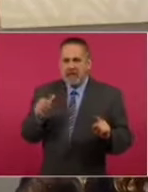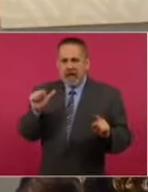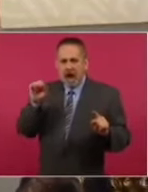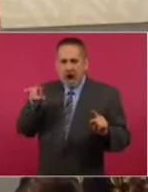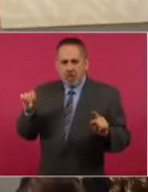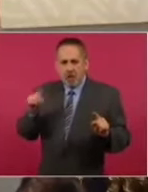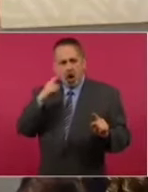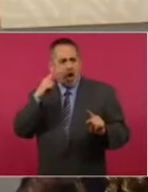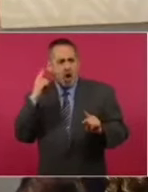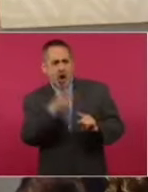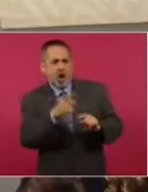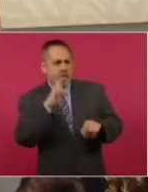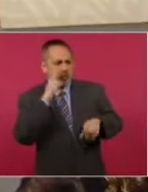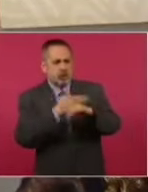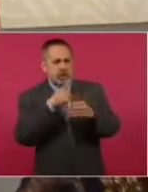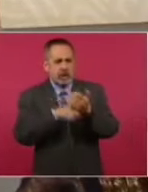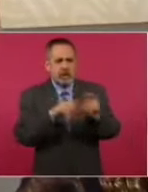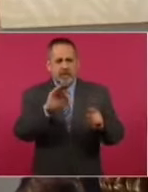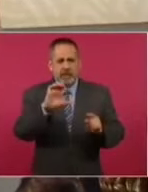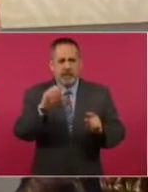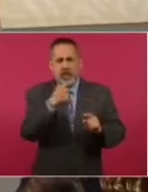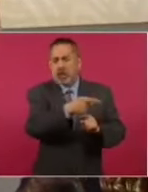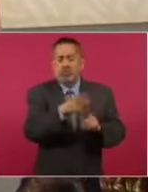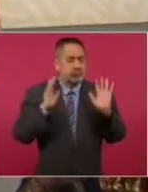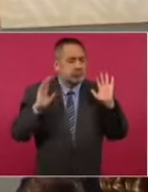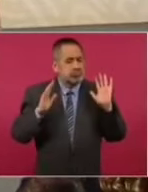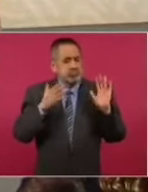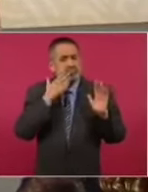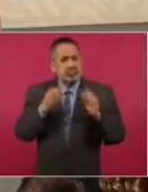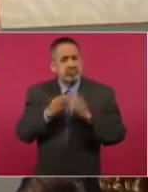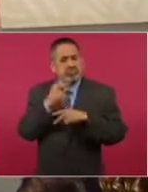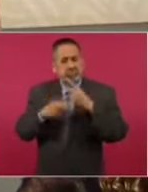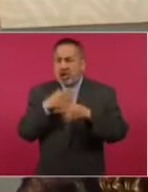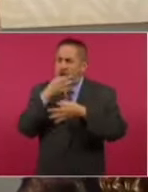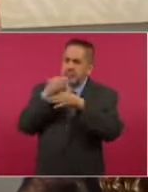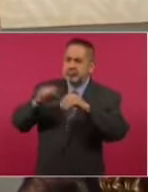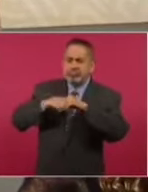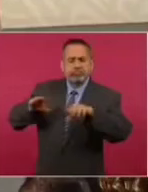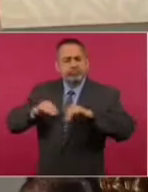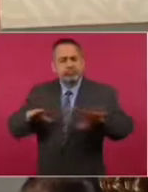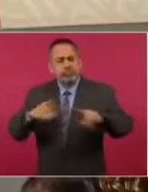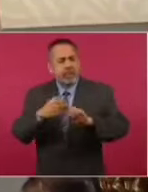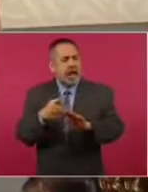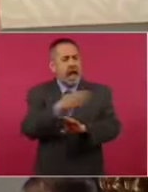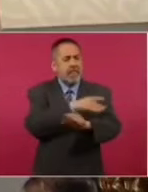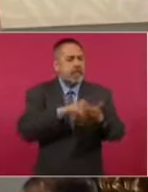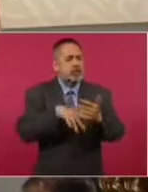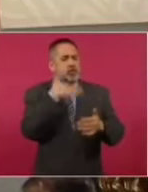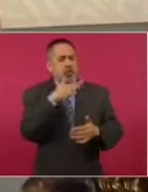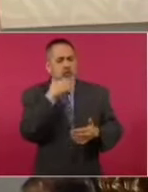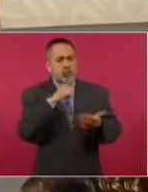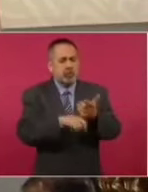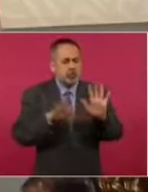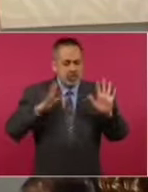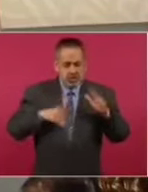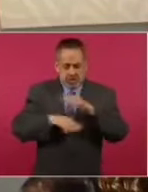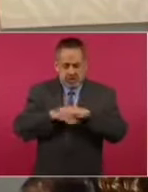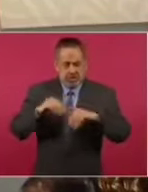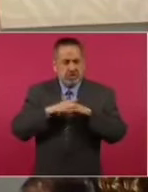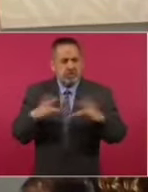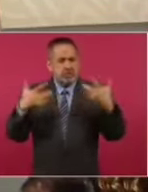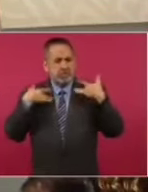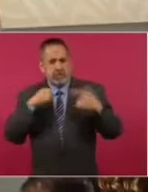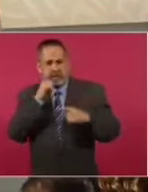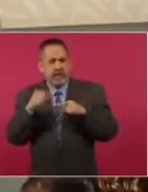Obrador, de hacer responsable a Felipe Calderón, pues le salió muy bien, logró mandar el mensaje de que los de antes eran corruptos, y yo ya conmigo ya no hay corruptos,